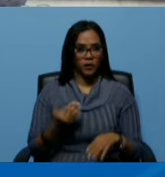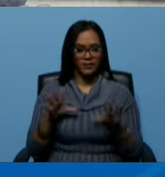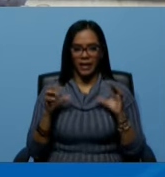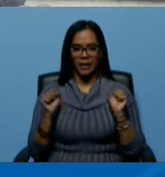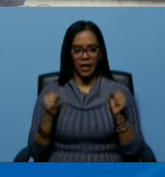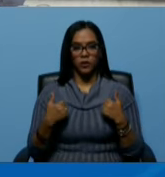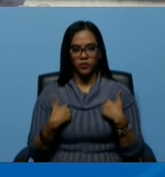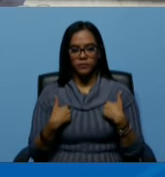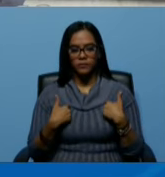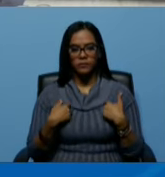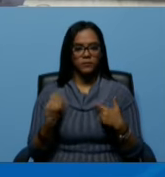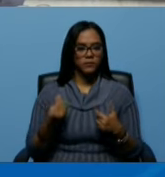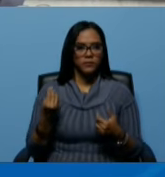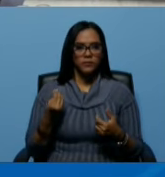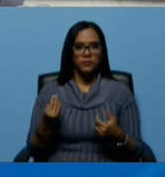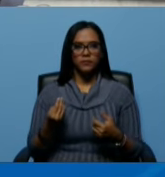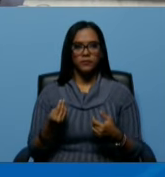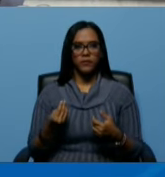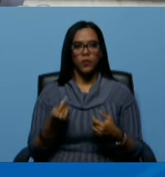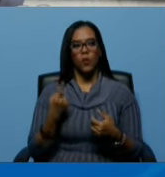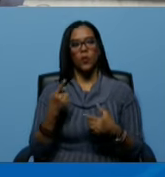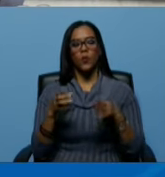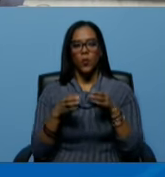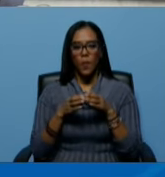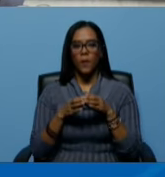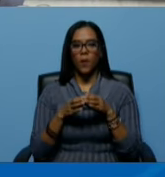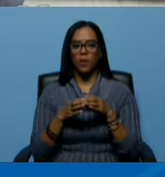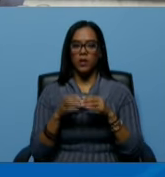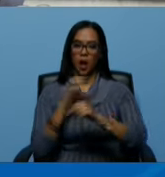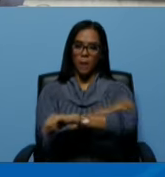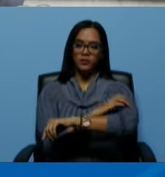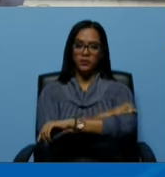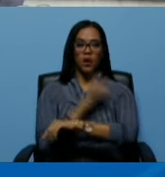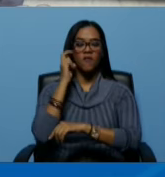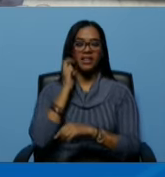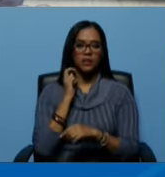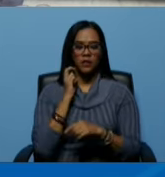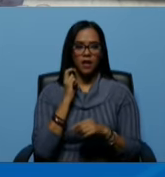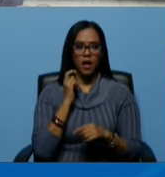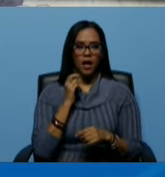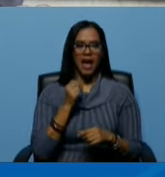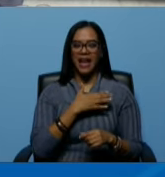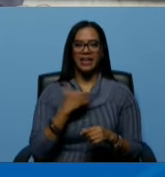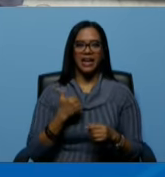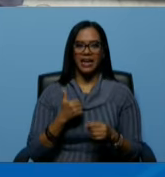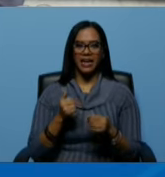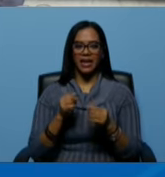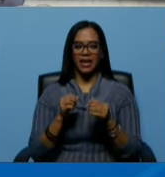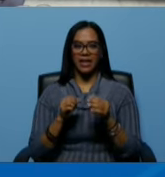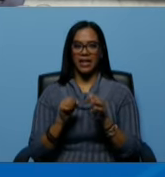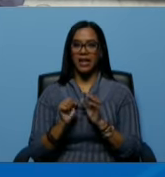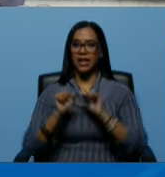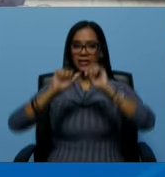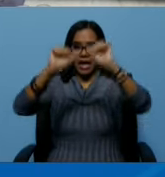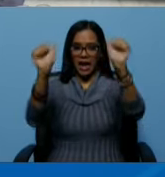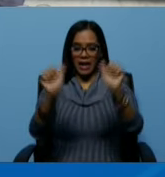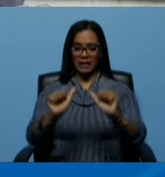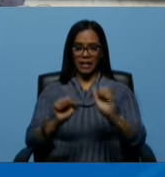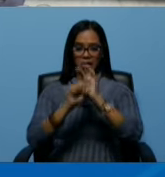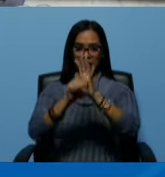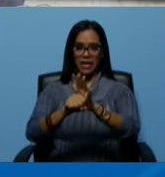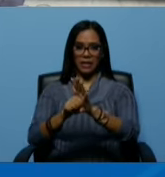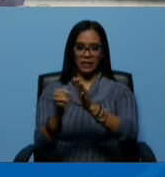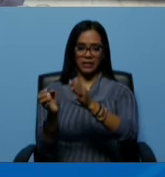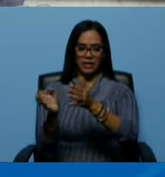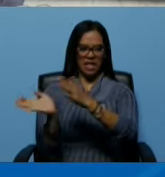como se atreve un grupo de la ultraderecha fascista a tratar de tumbar las estatuas de José Gregorio Hernández y atacan a